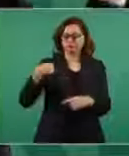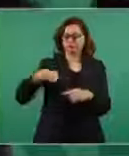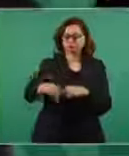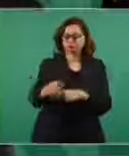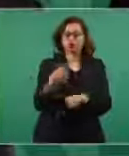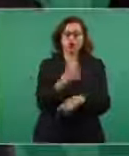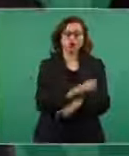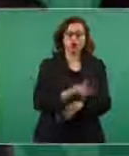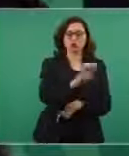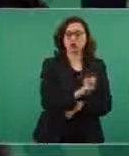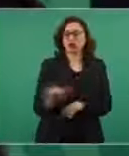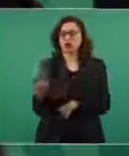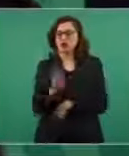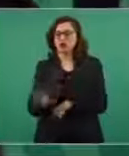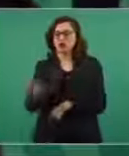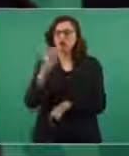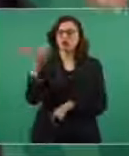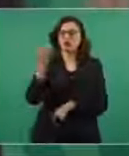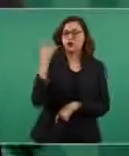porque eso les va a ayudar mucho